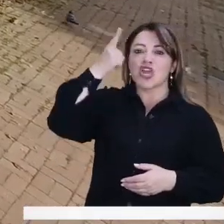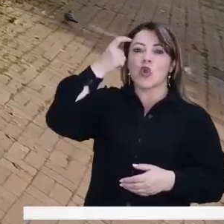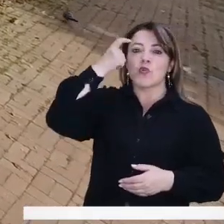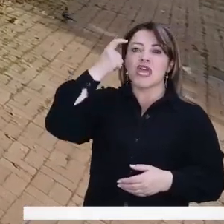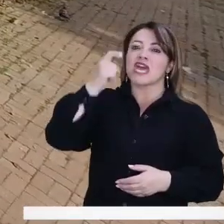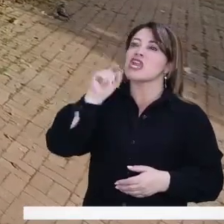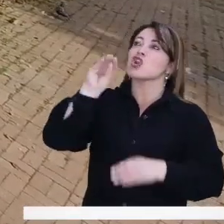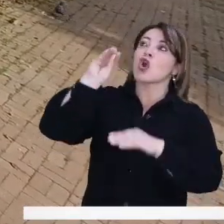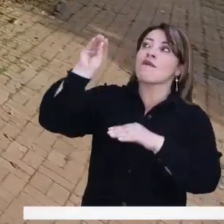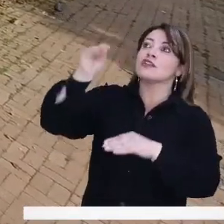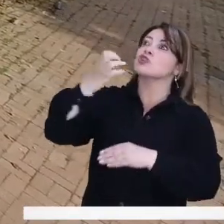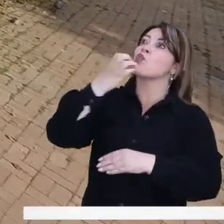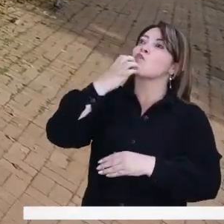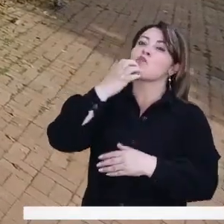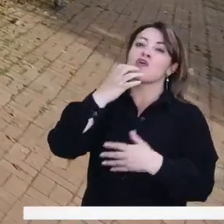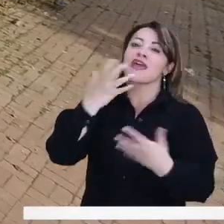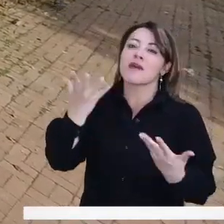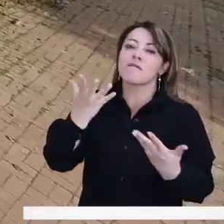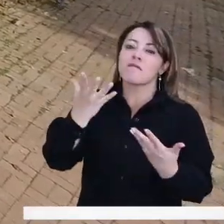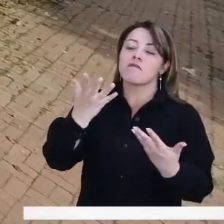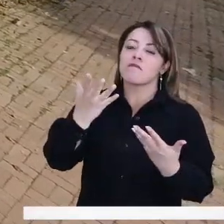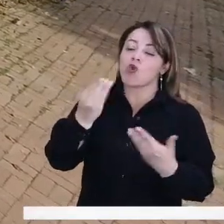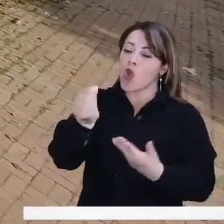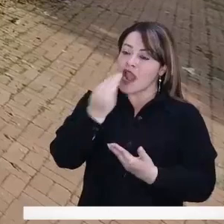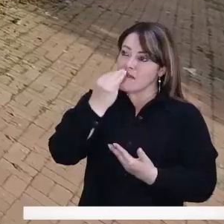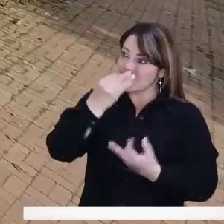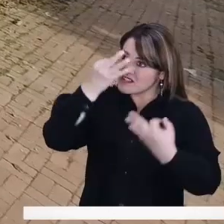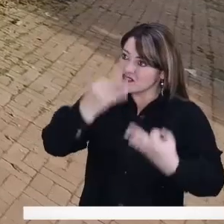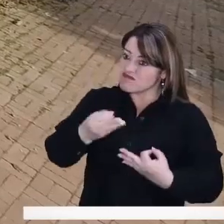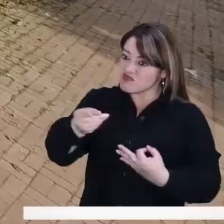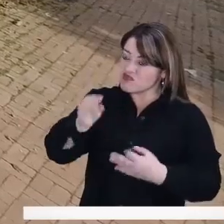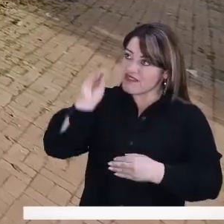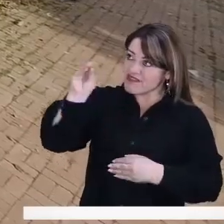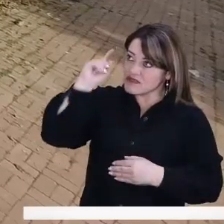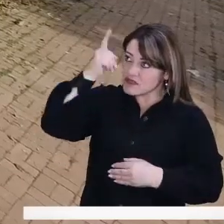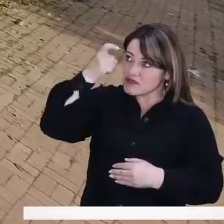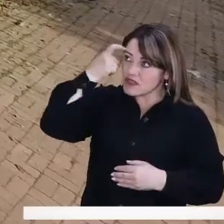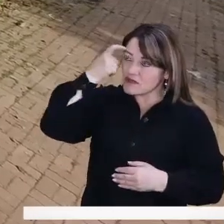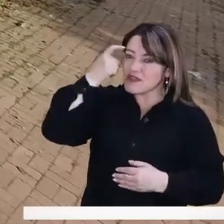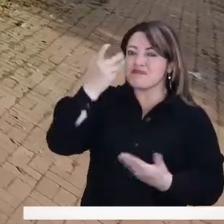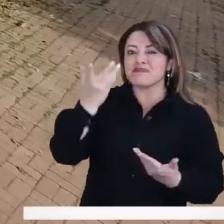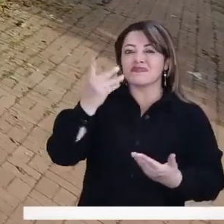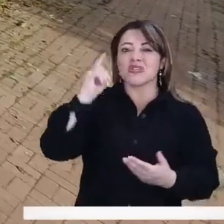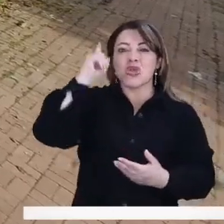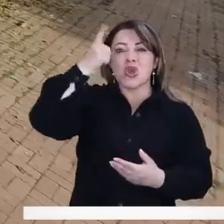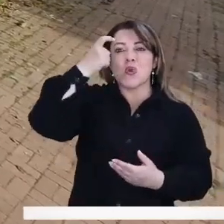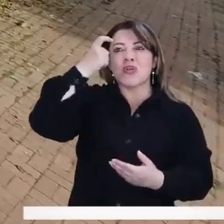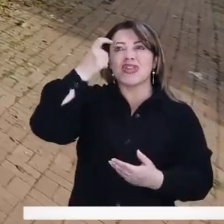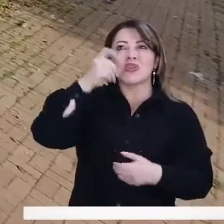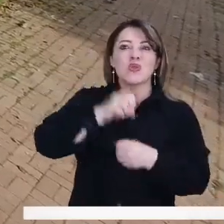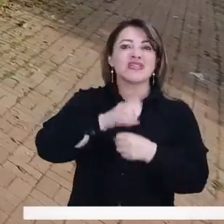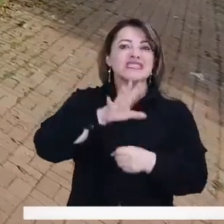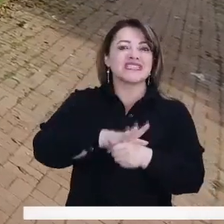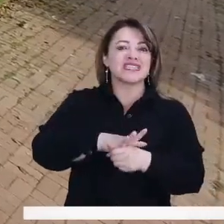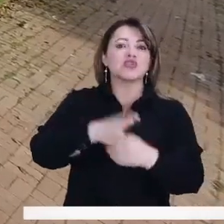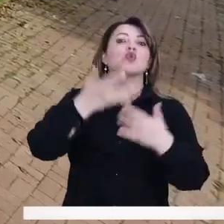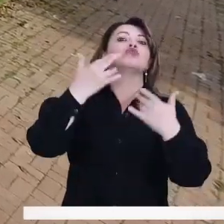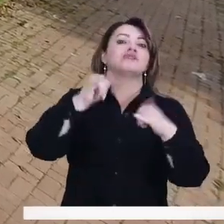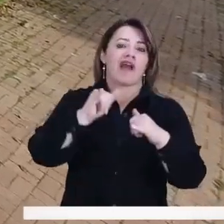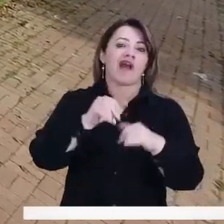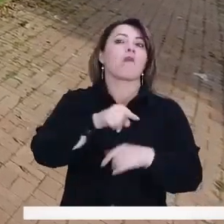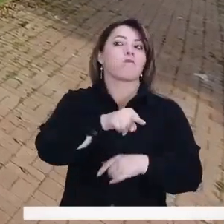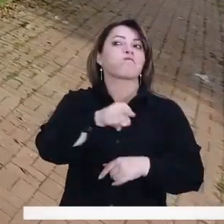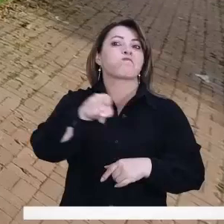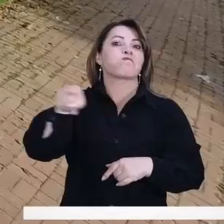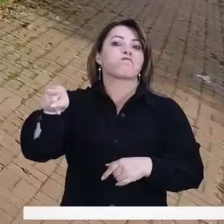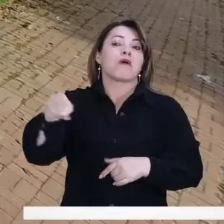gobierno que te garantizara, por ejemplo, integralmente la alimentación de tus hijos? Bueno, integral en los gobiernos del distrito, ya la alimentación